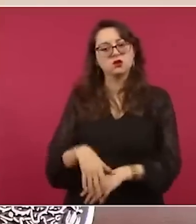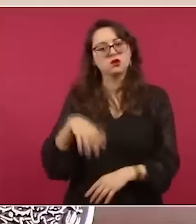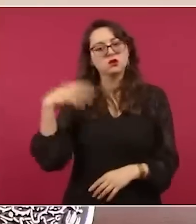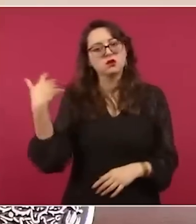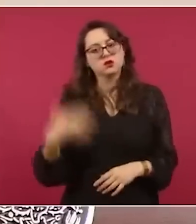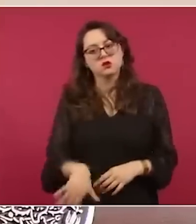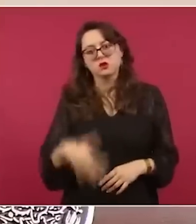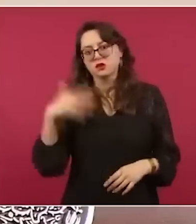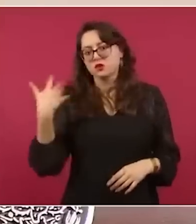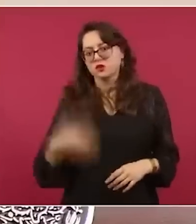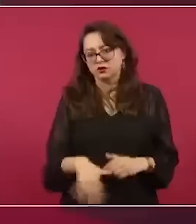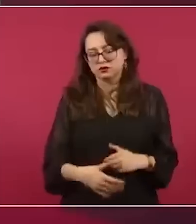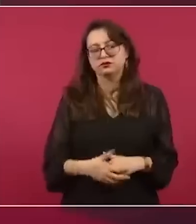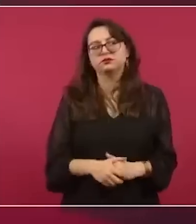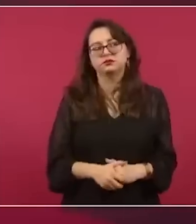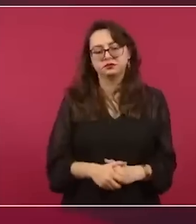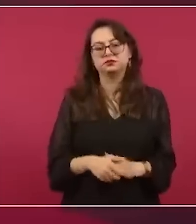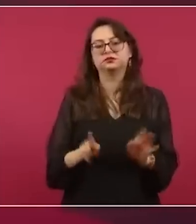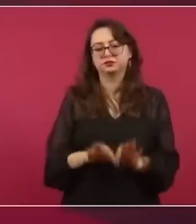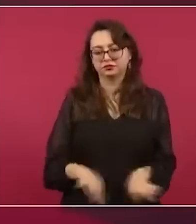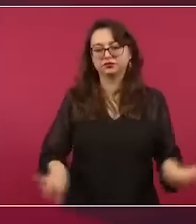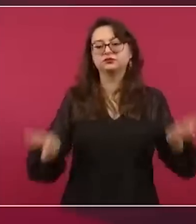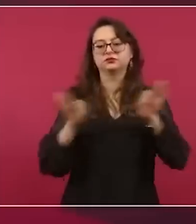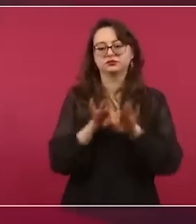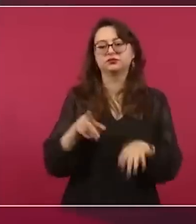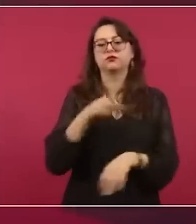se den a conocer estas cosas.